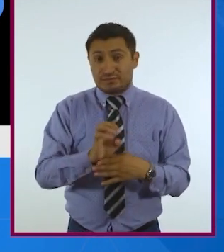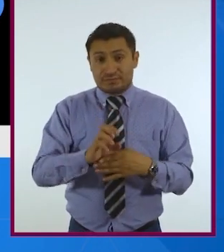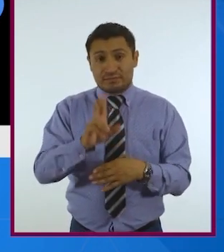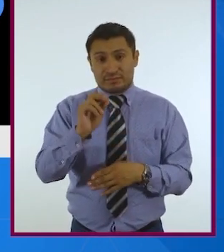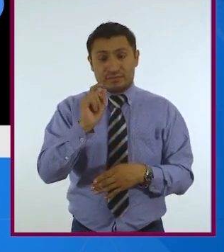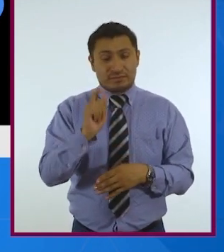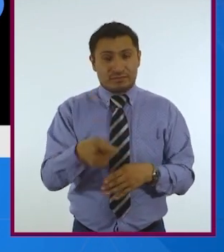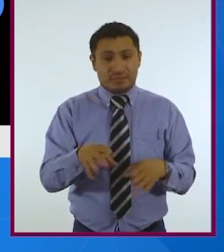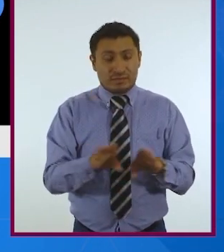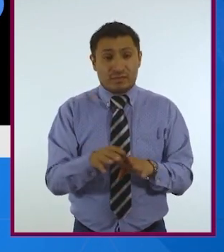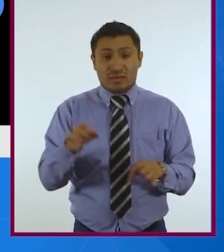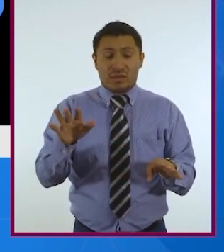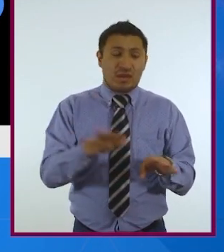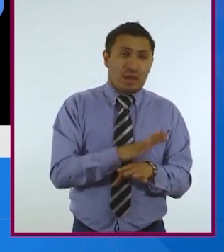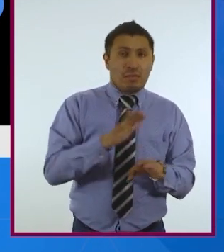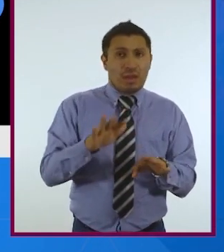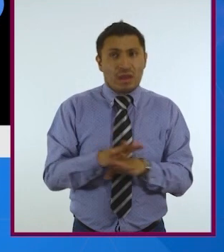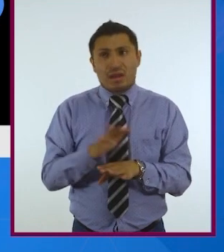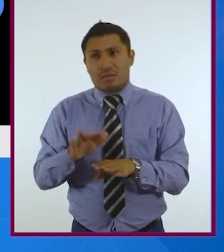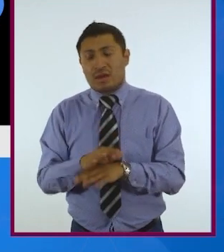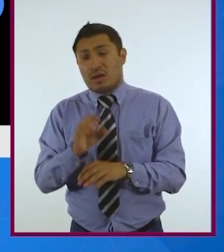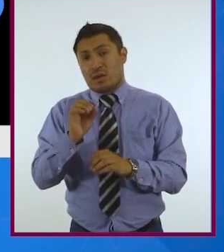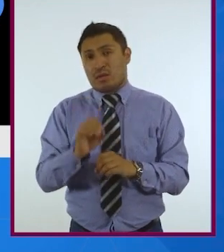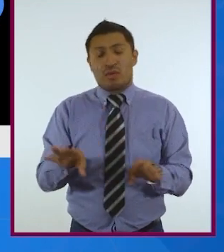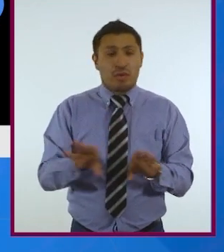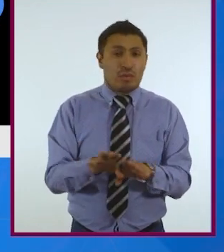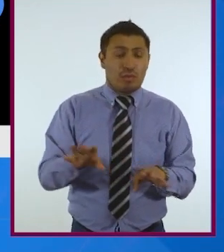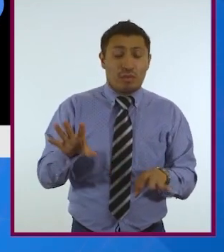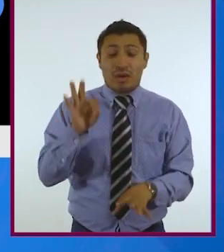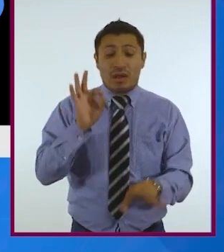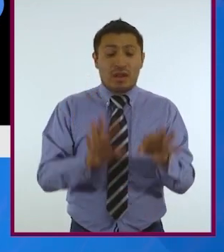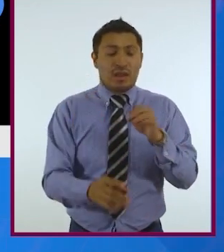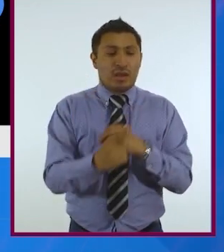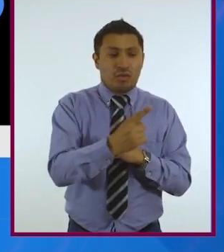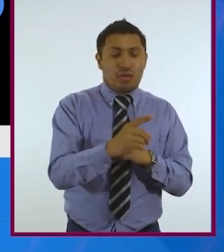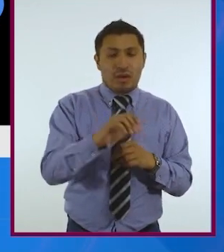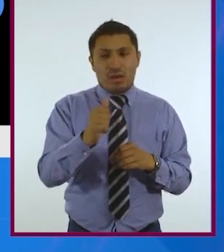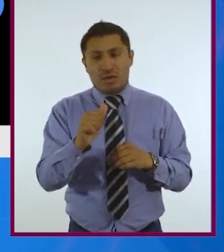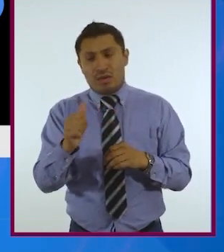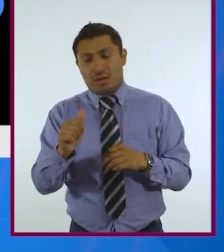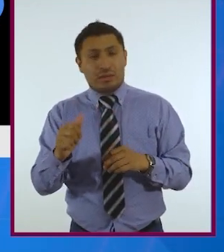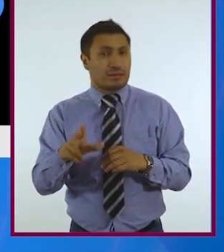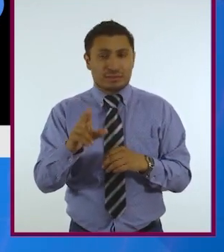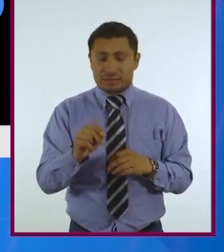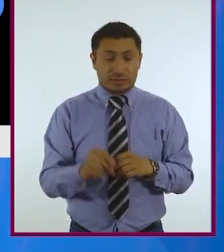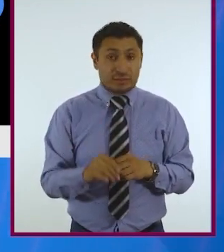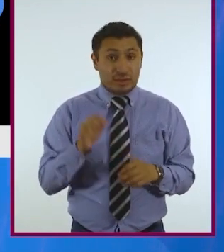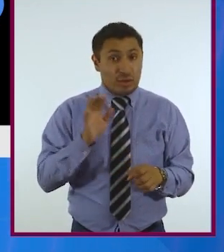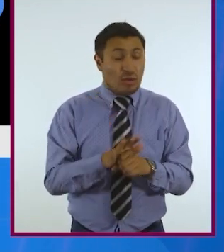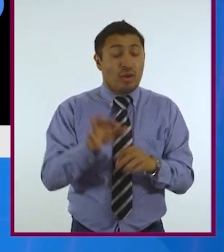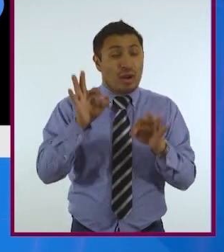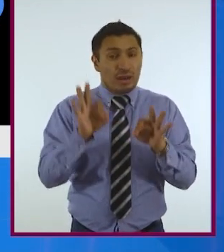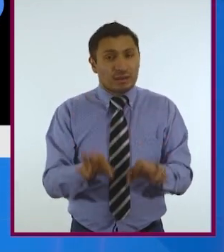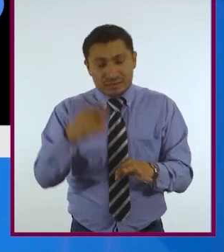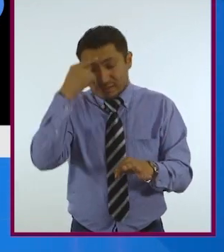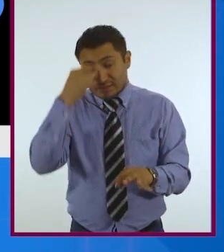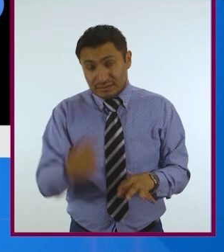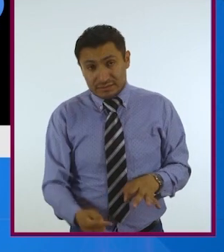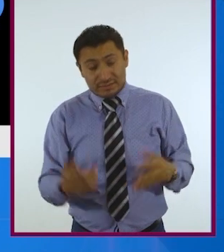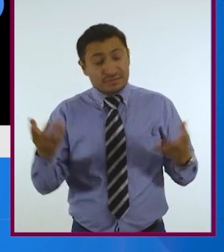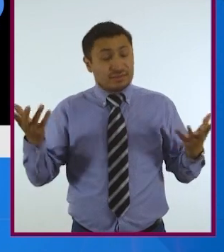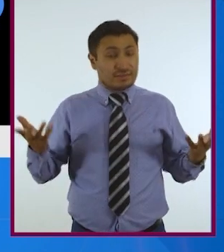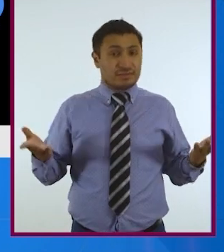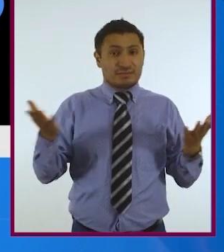se trata de que una sustituya a la otra ni de que tengamos que elegir una por la otra. lo ideal para poder